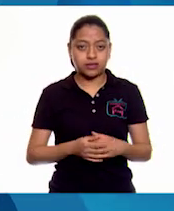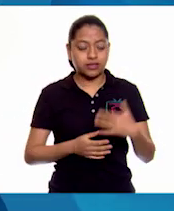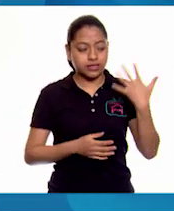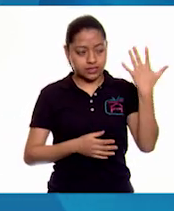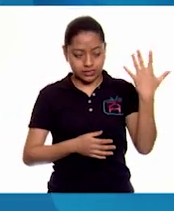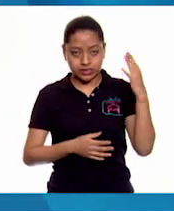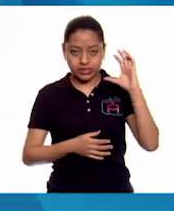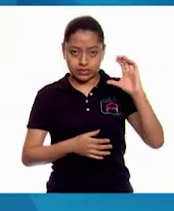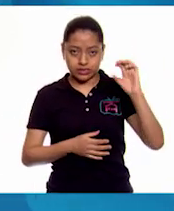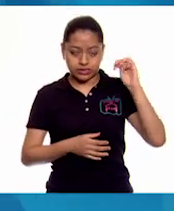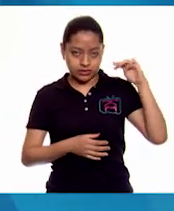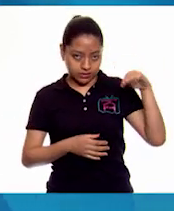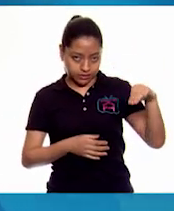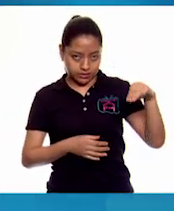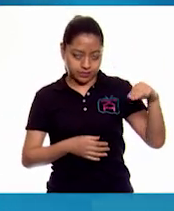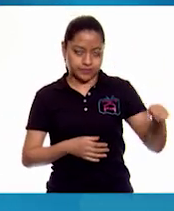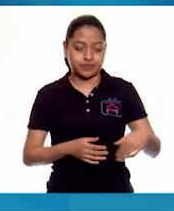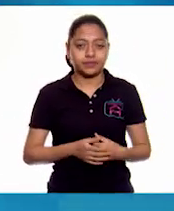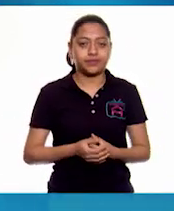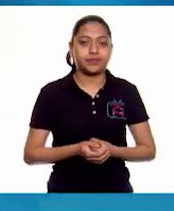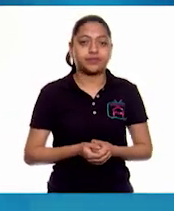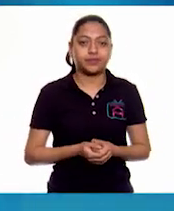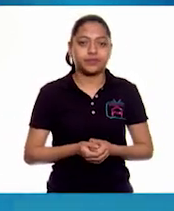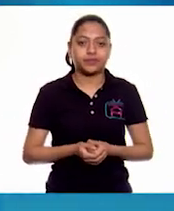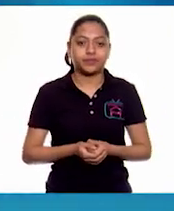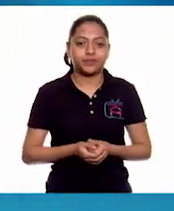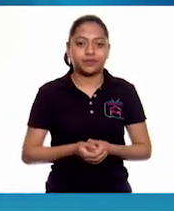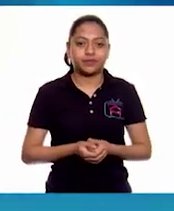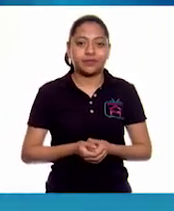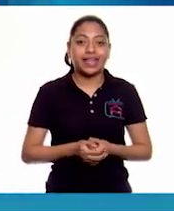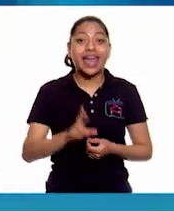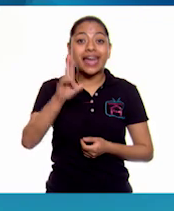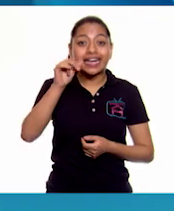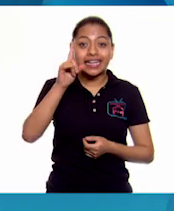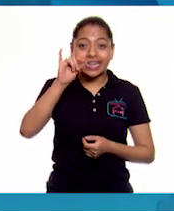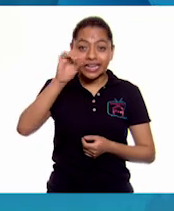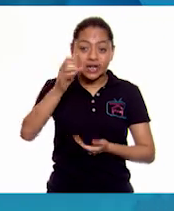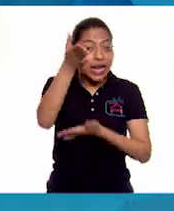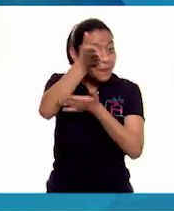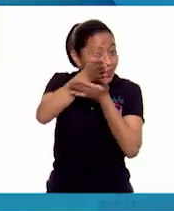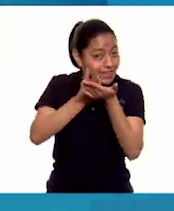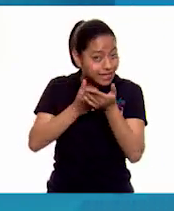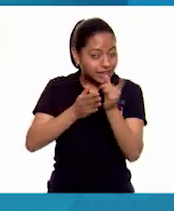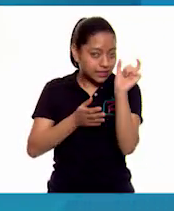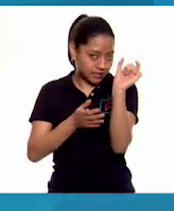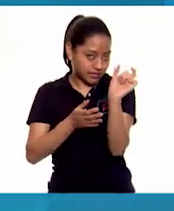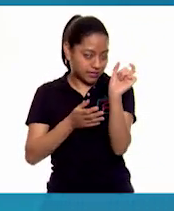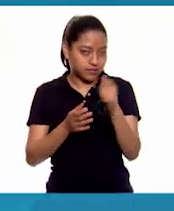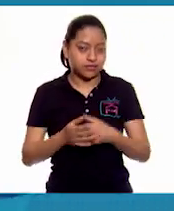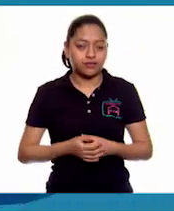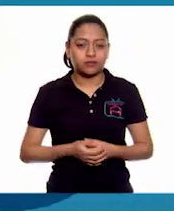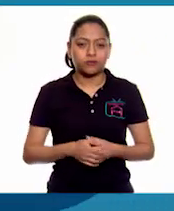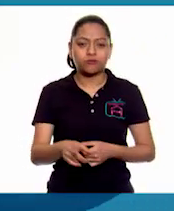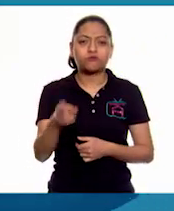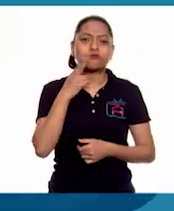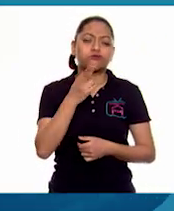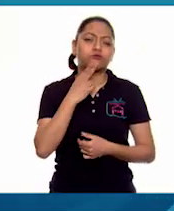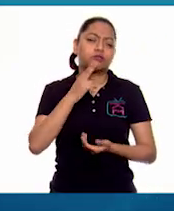centímetros y círculo de 5 centímetros, radio. Bueno, pueden usar círculos